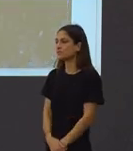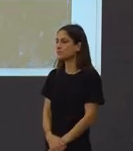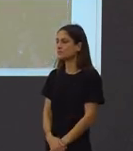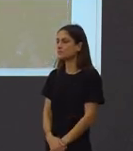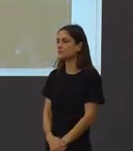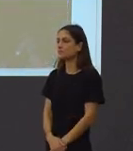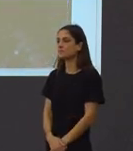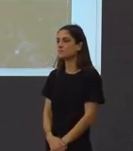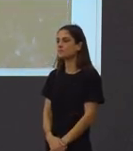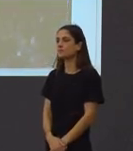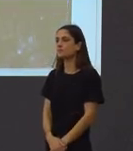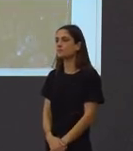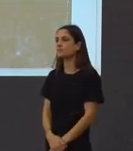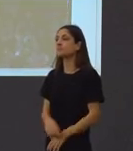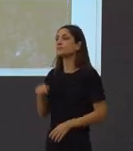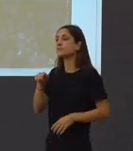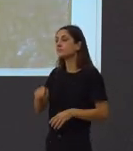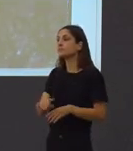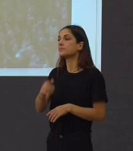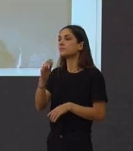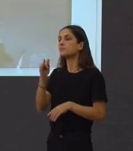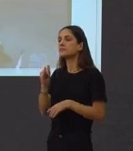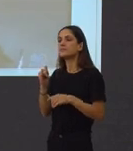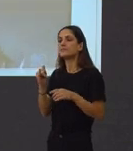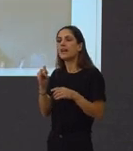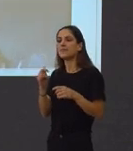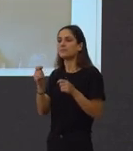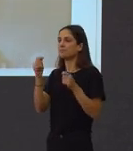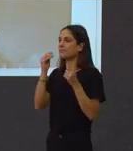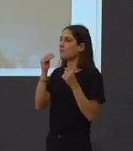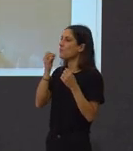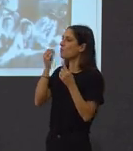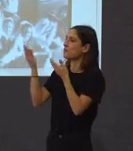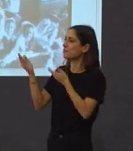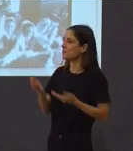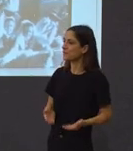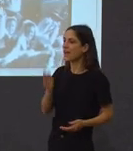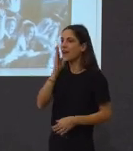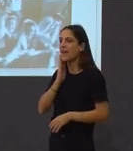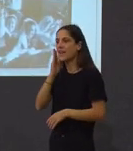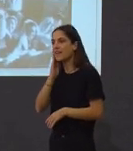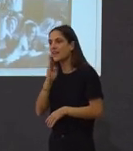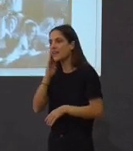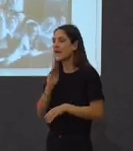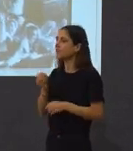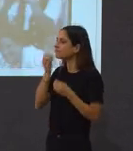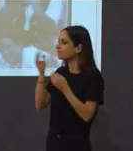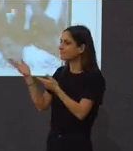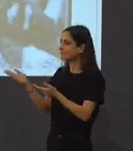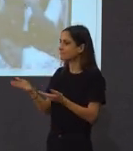En el puerto reciben ya el anticipo cariñoso de la población que colma la alegría de los viajes.